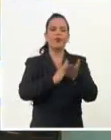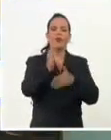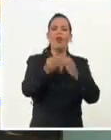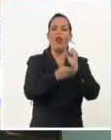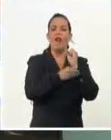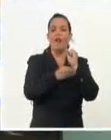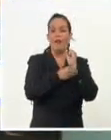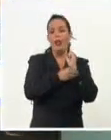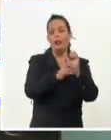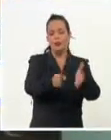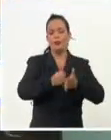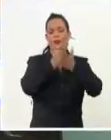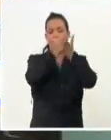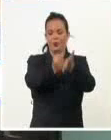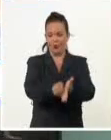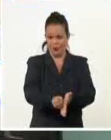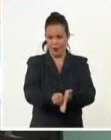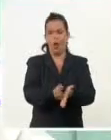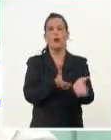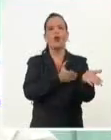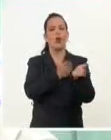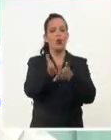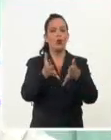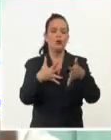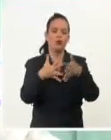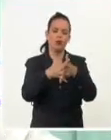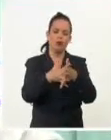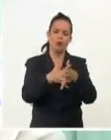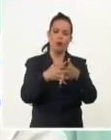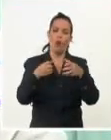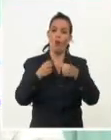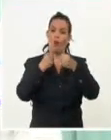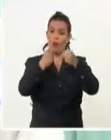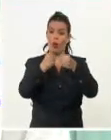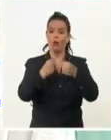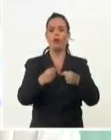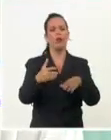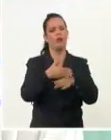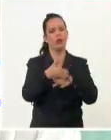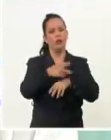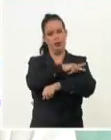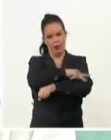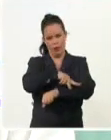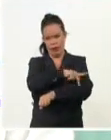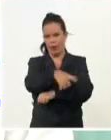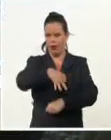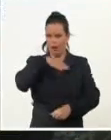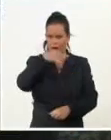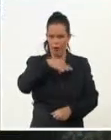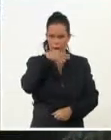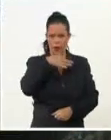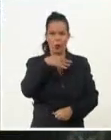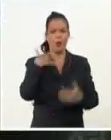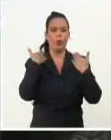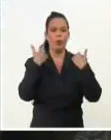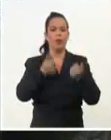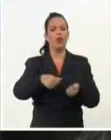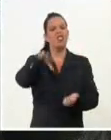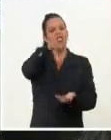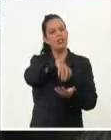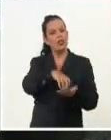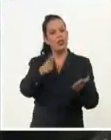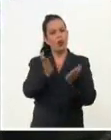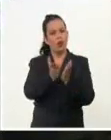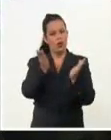solidaridad y unidad inquebrantables de los pueblos, señaló la directora del Centro de Estudios sobre Juventud, Keila Esteves